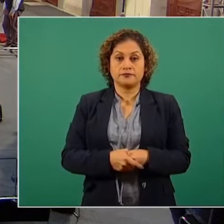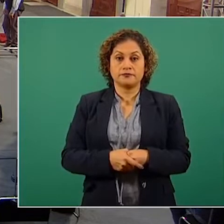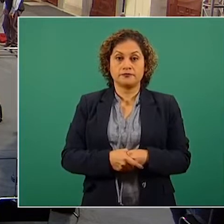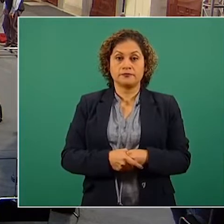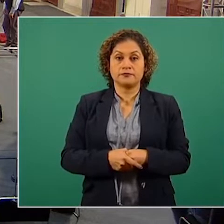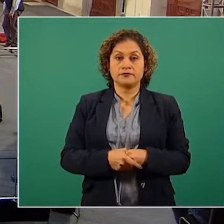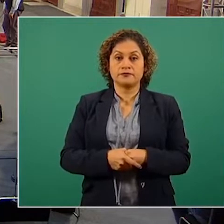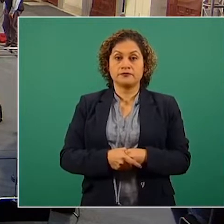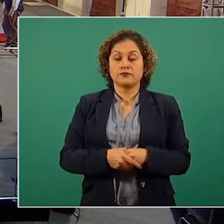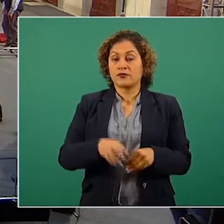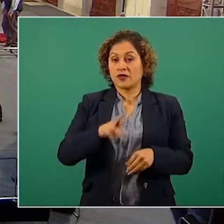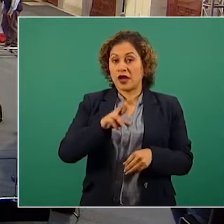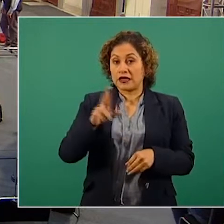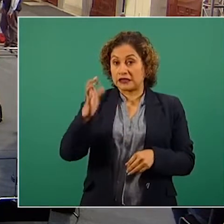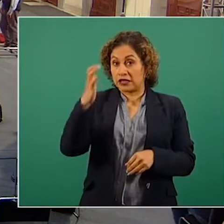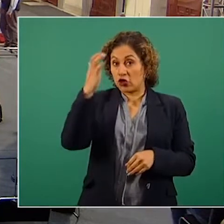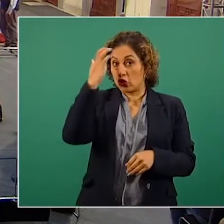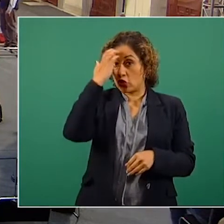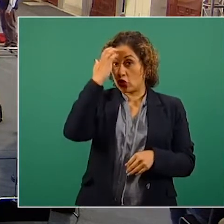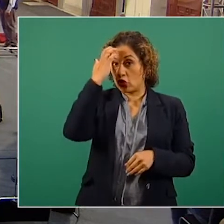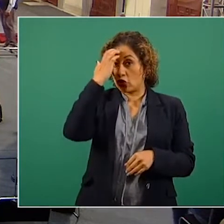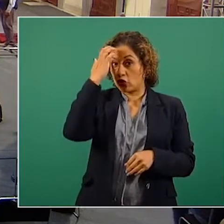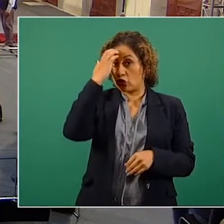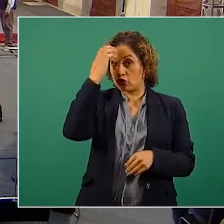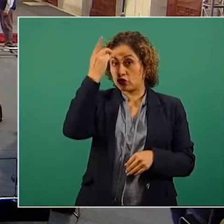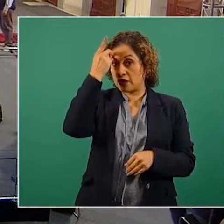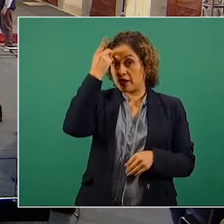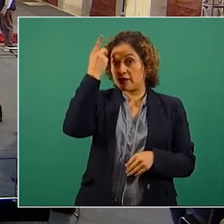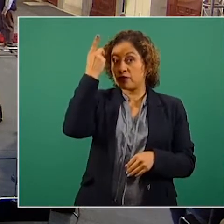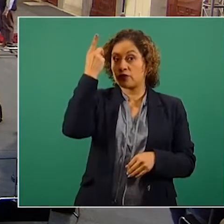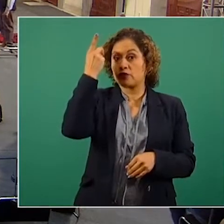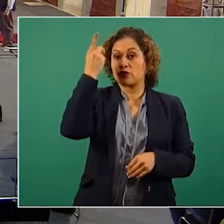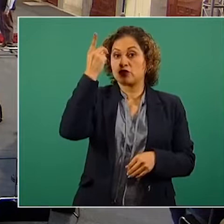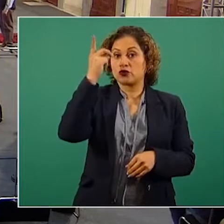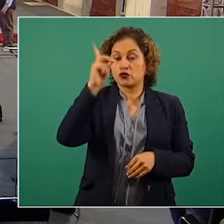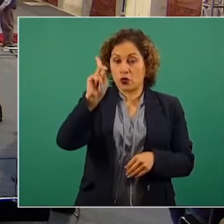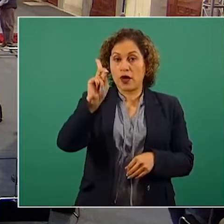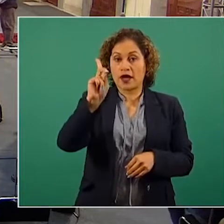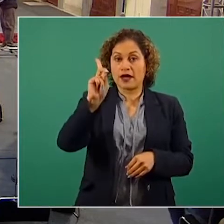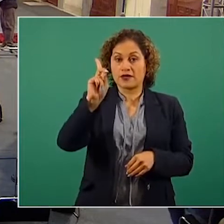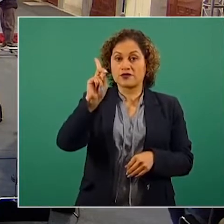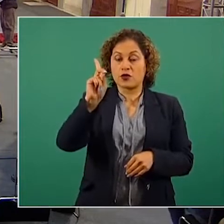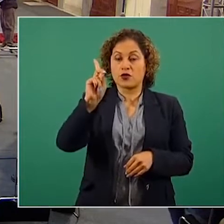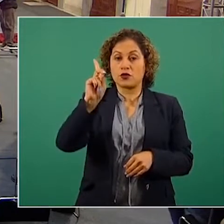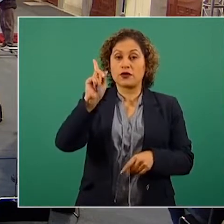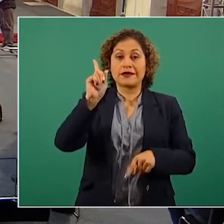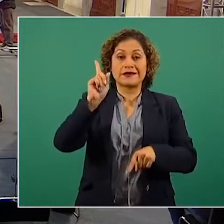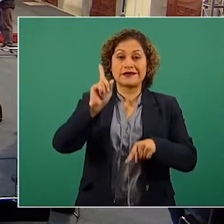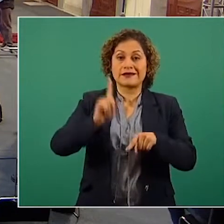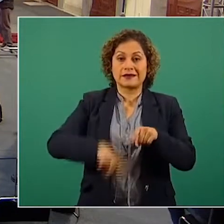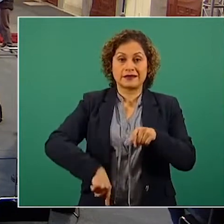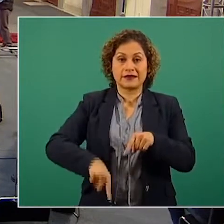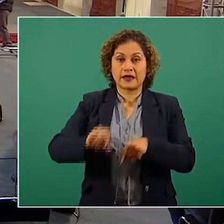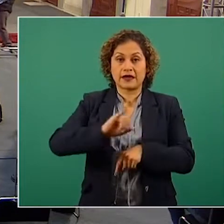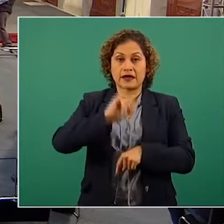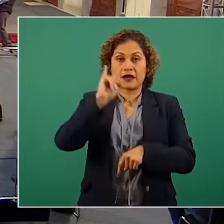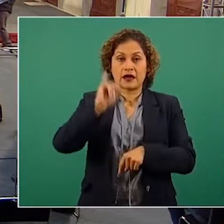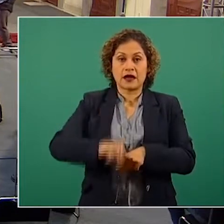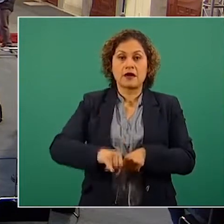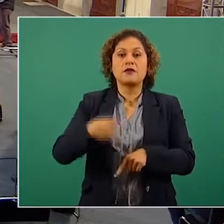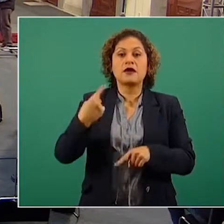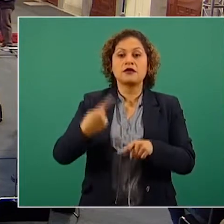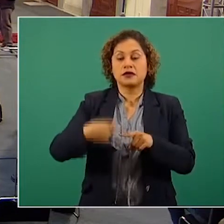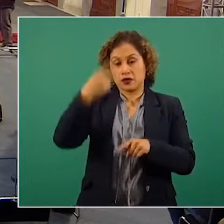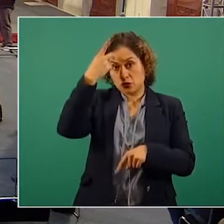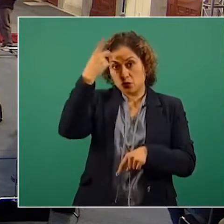del dominio directo y de la propiedad inalienable y imprescriptible de los Estados Unidos mexicanos a los